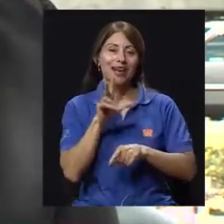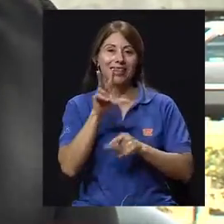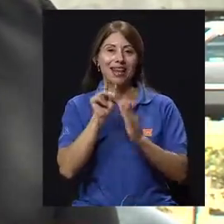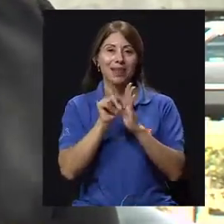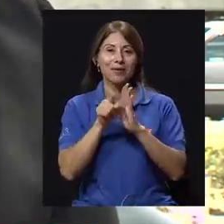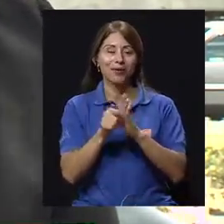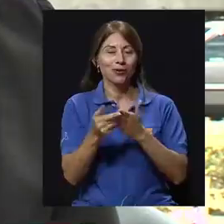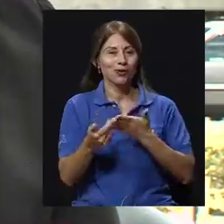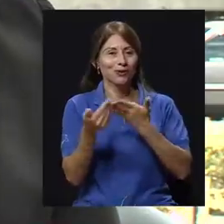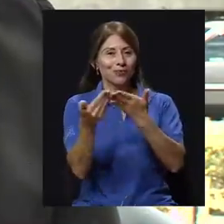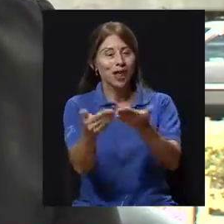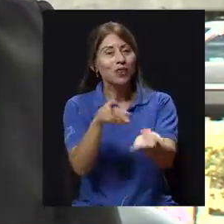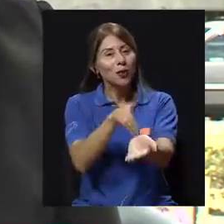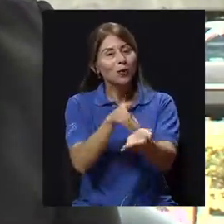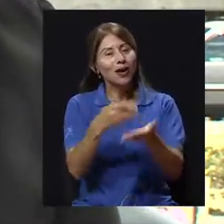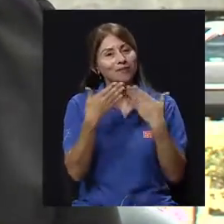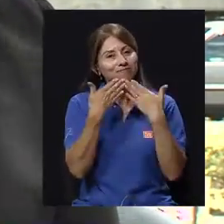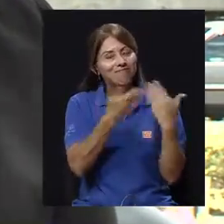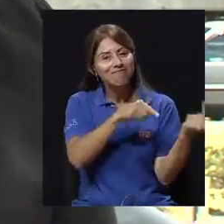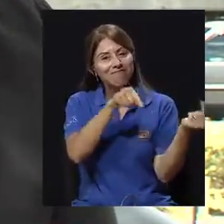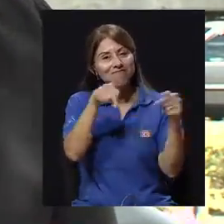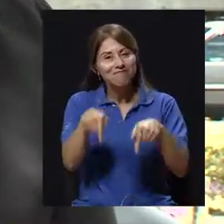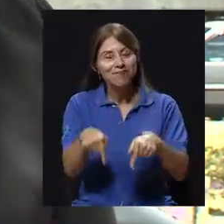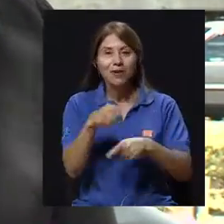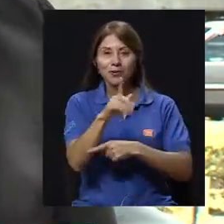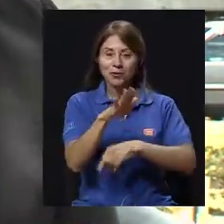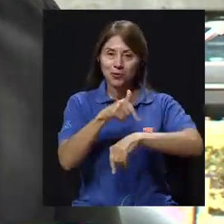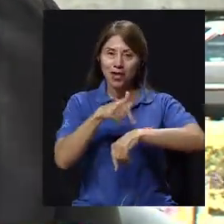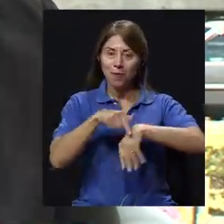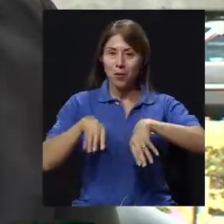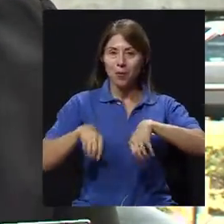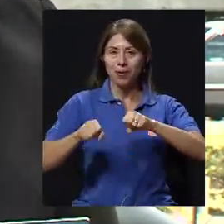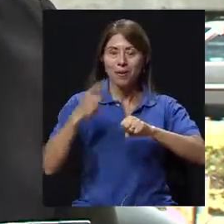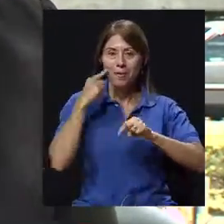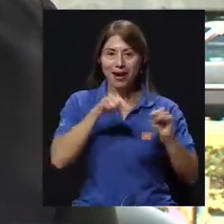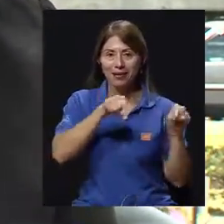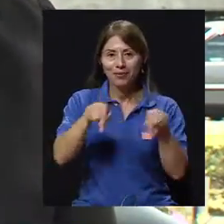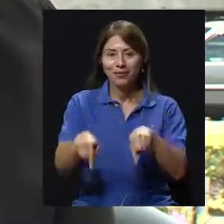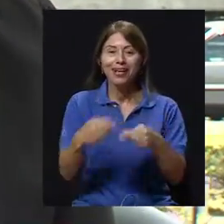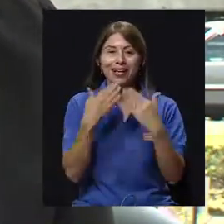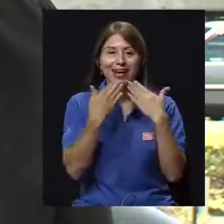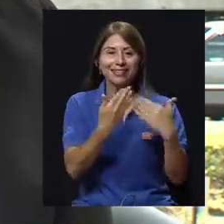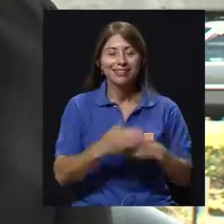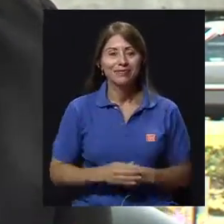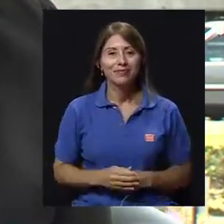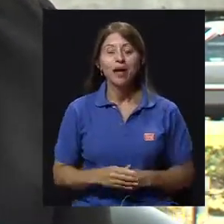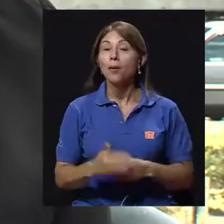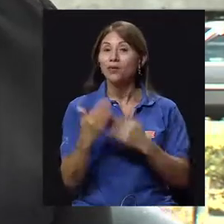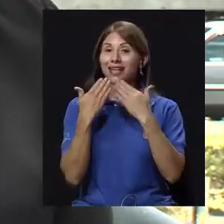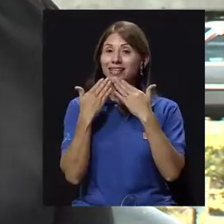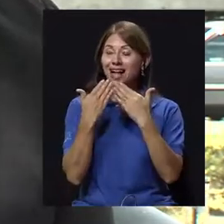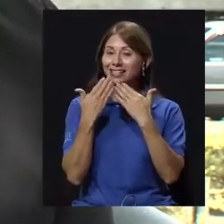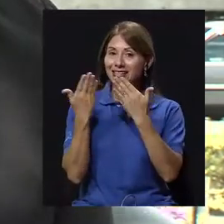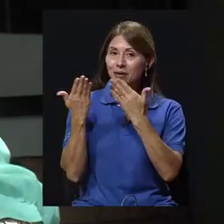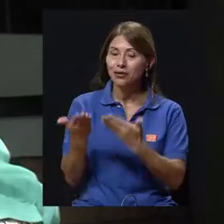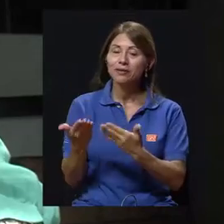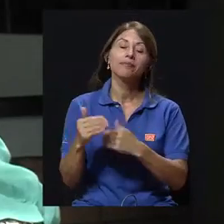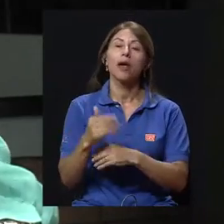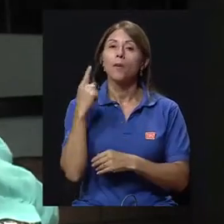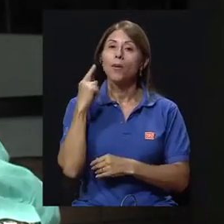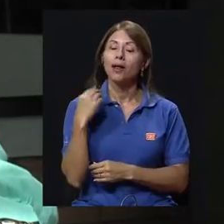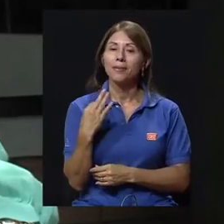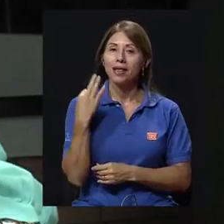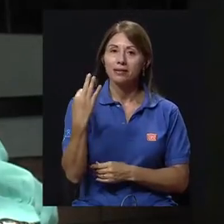doctora. Y le agradezco mucho la gentileza, el espacio de sacar este tiempo en su agenda para acompañarnos. Muchas gracias, doctora. Muchas gracias, María Danuar,